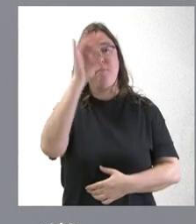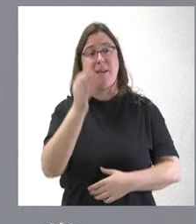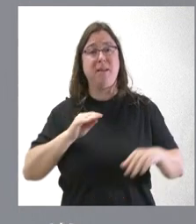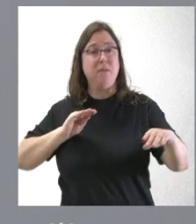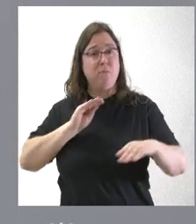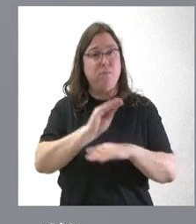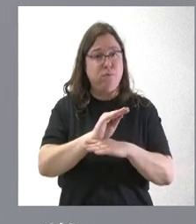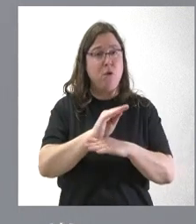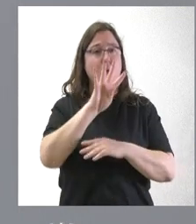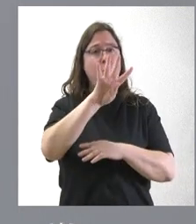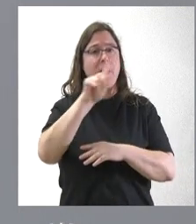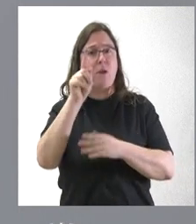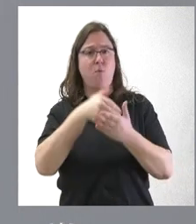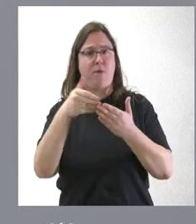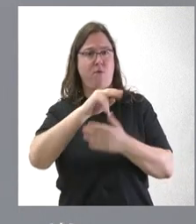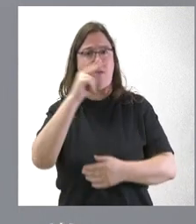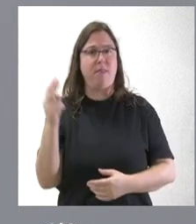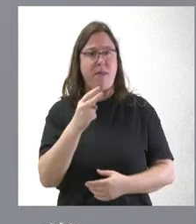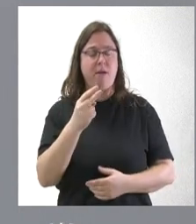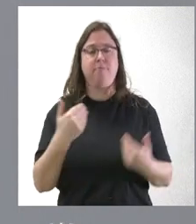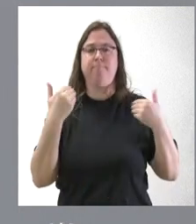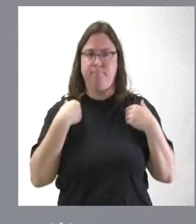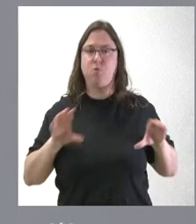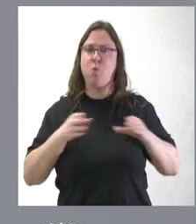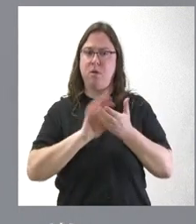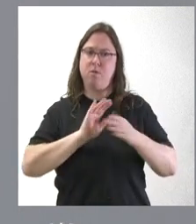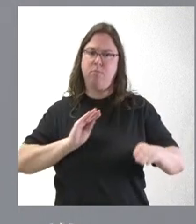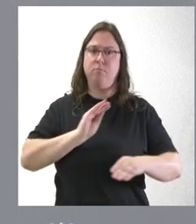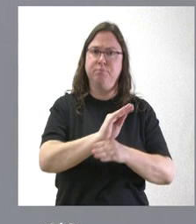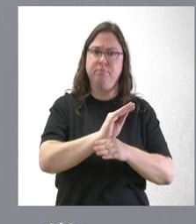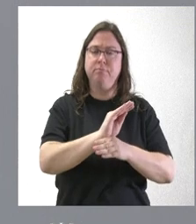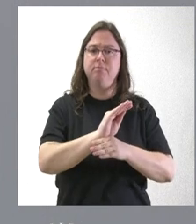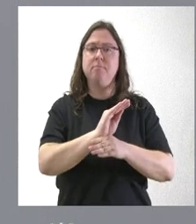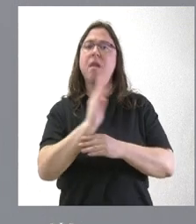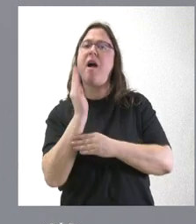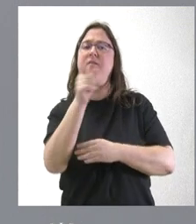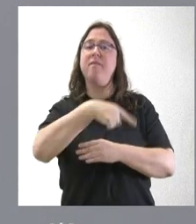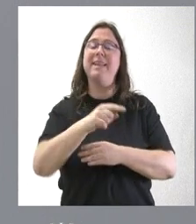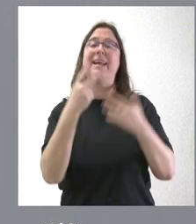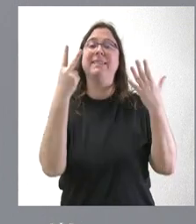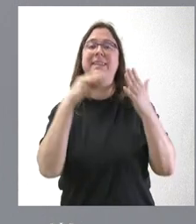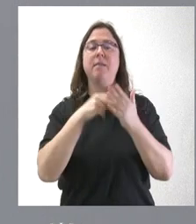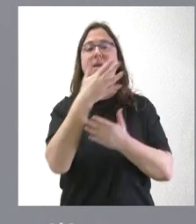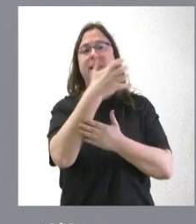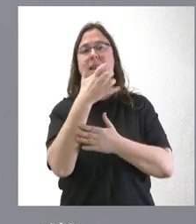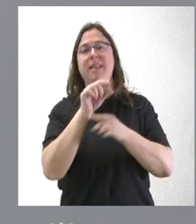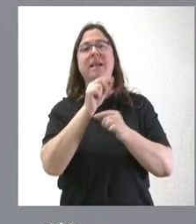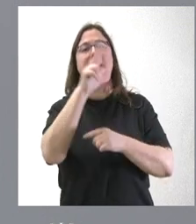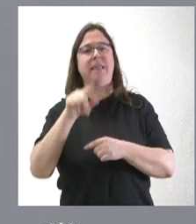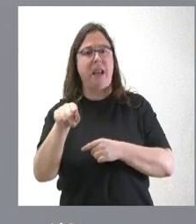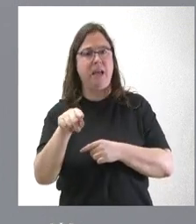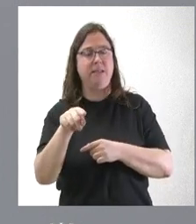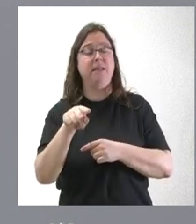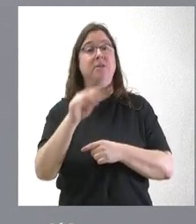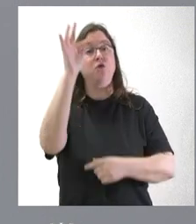41 millones de euros por parte de la Junta de Castilla y León, que va a afectar a 7.500 hectáreas y a un